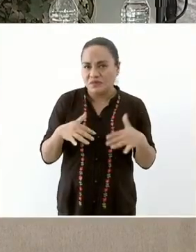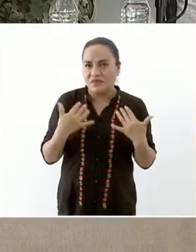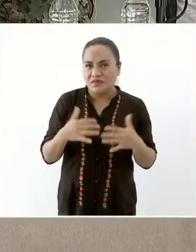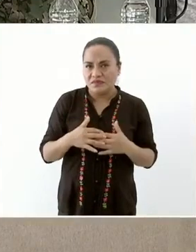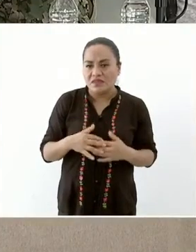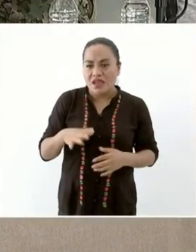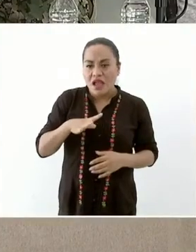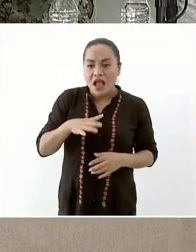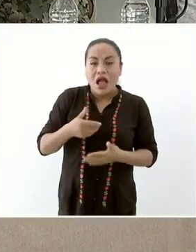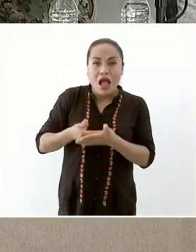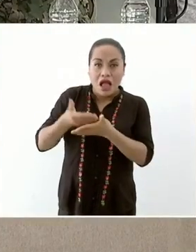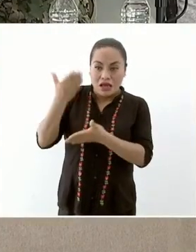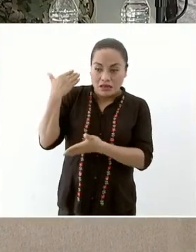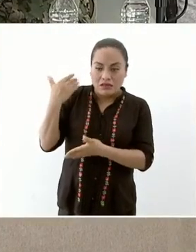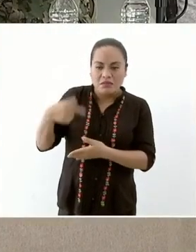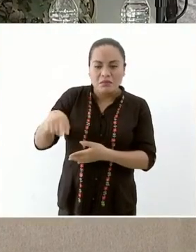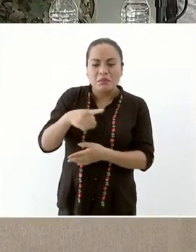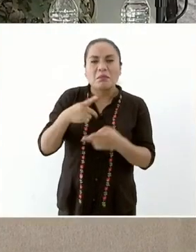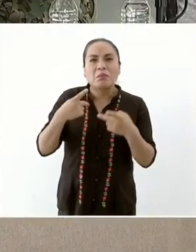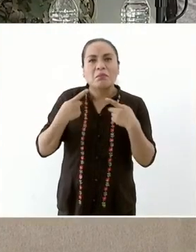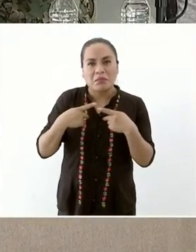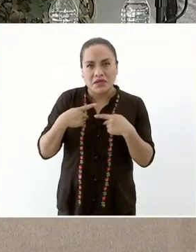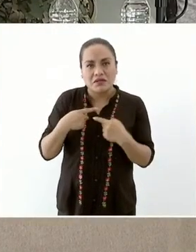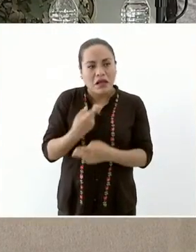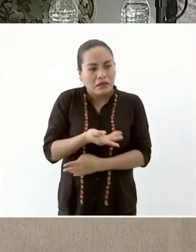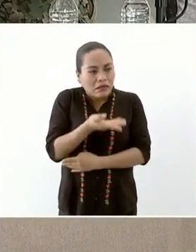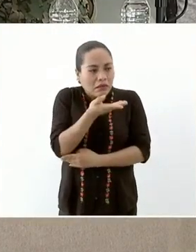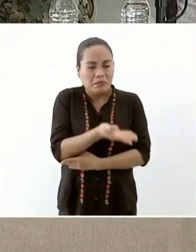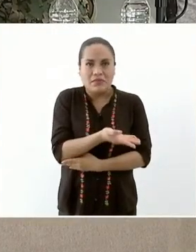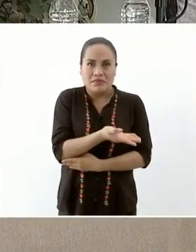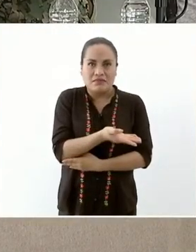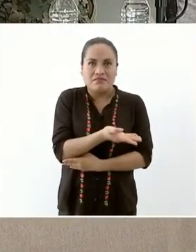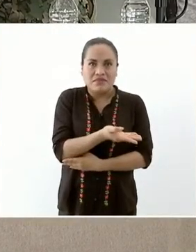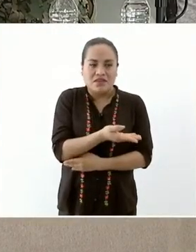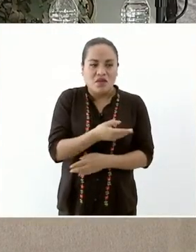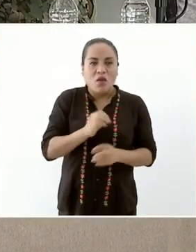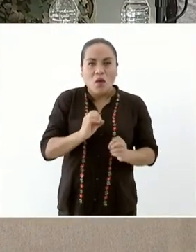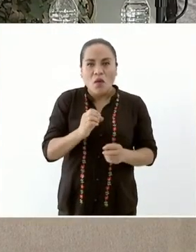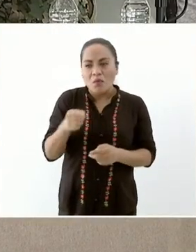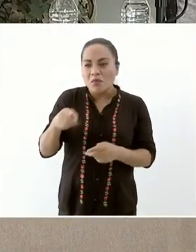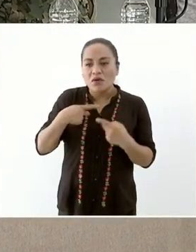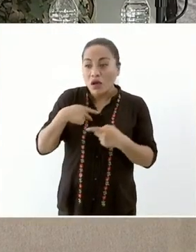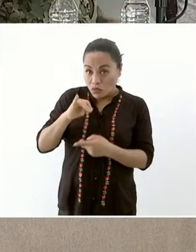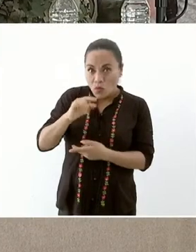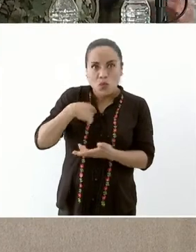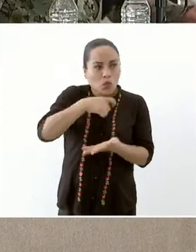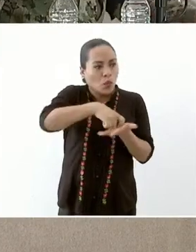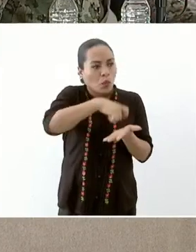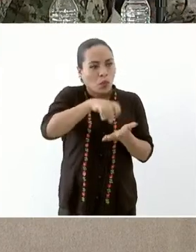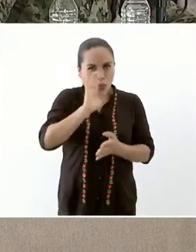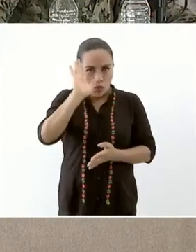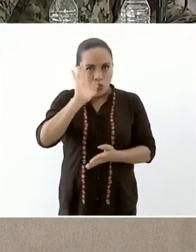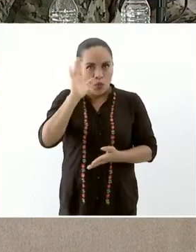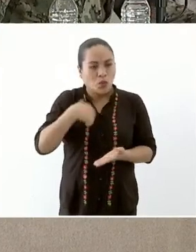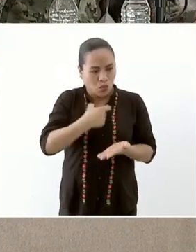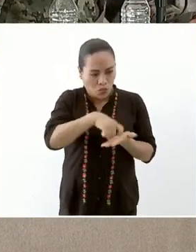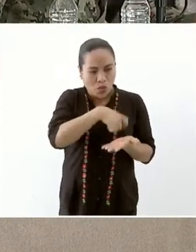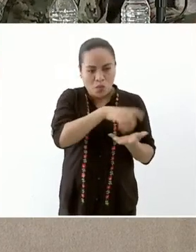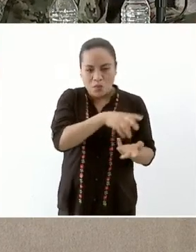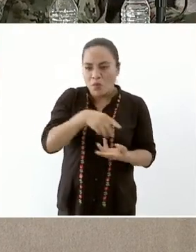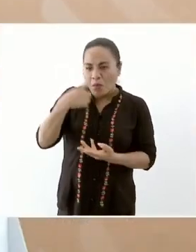gestores o proveedores o